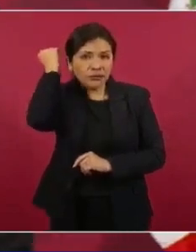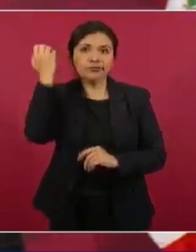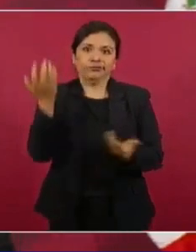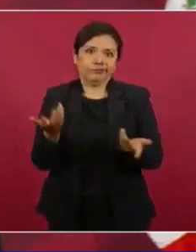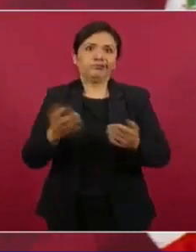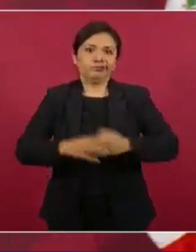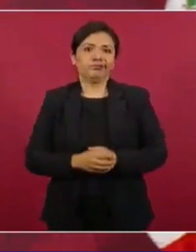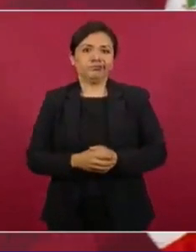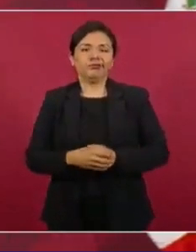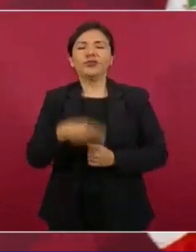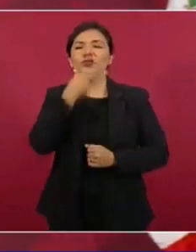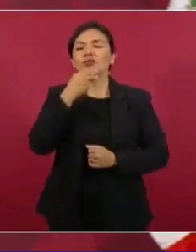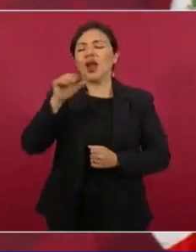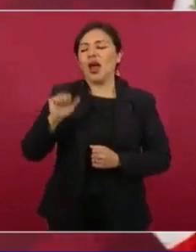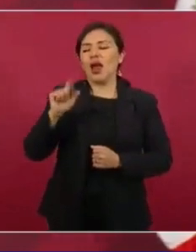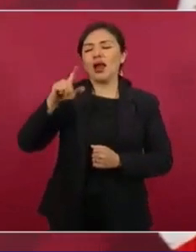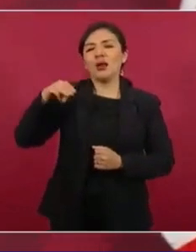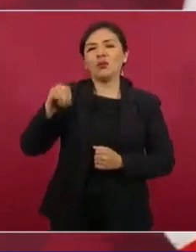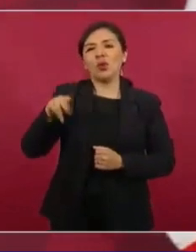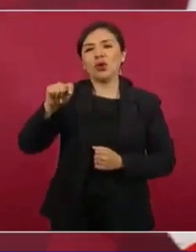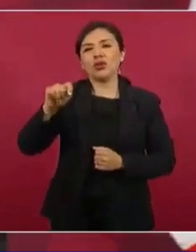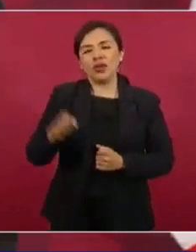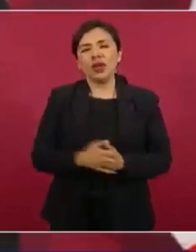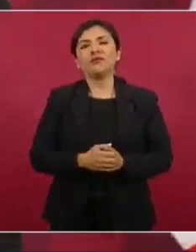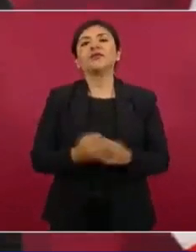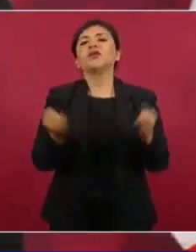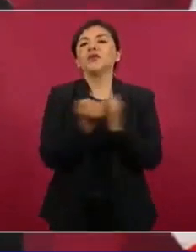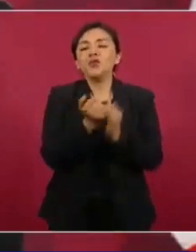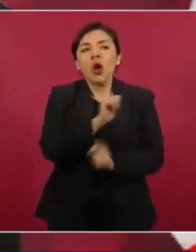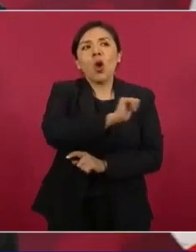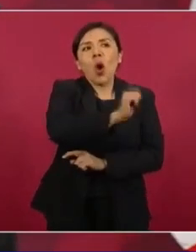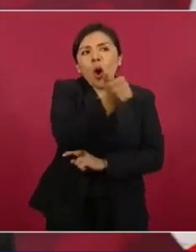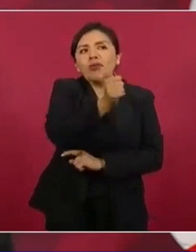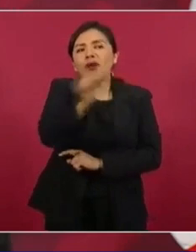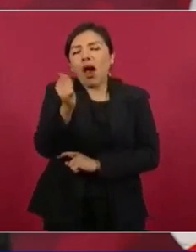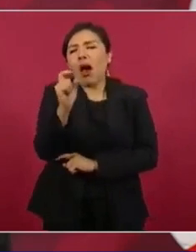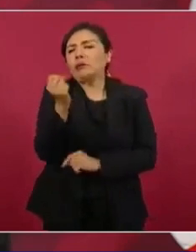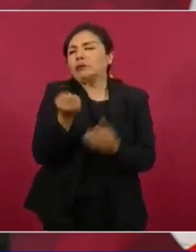al monte y otros recientes.